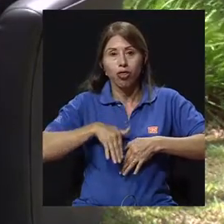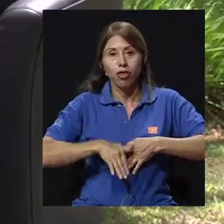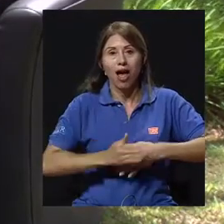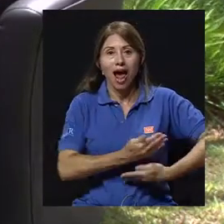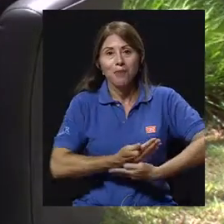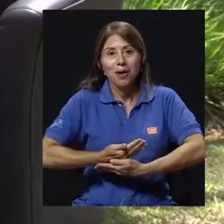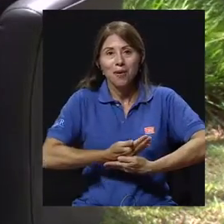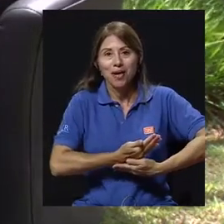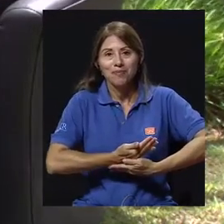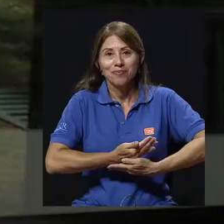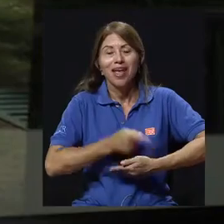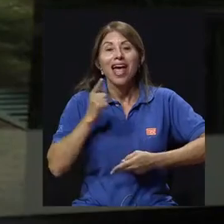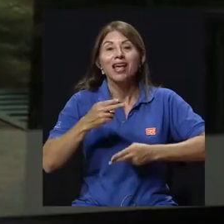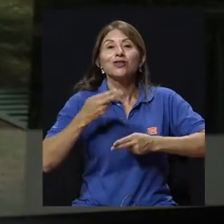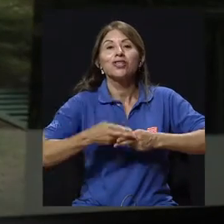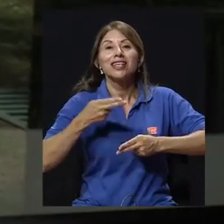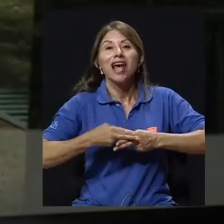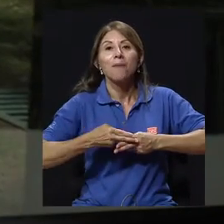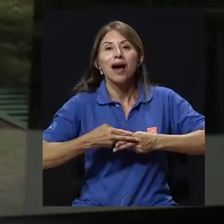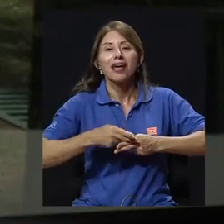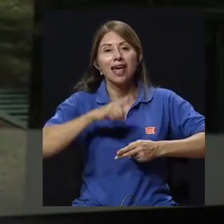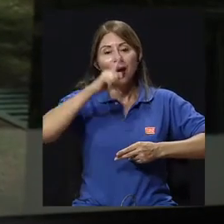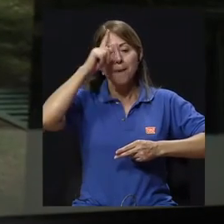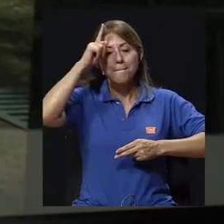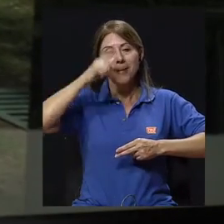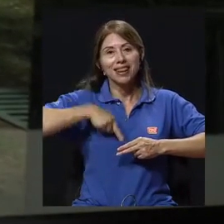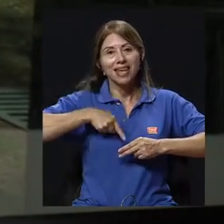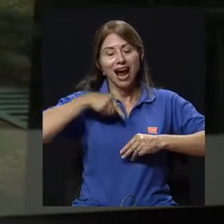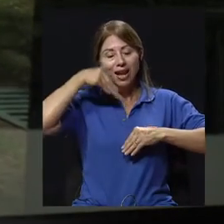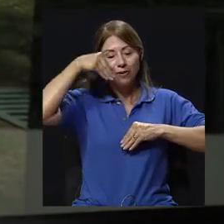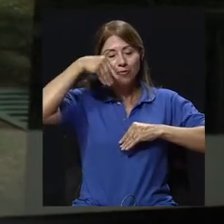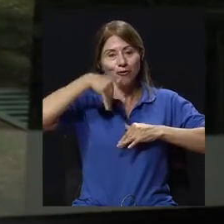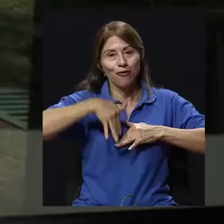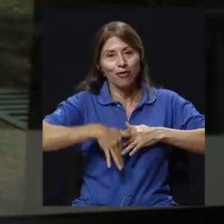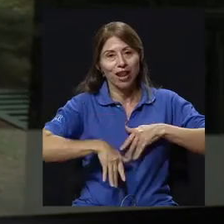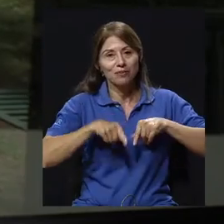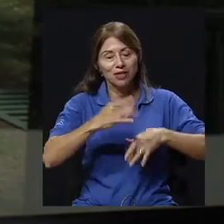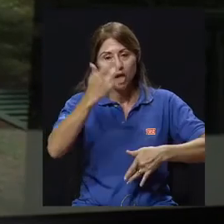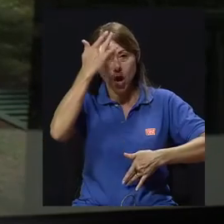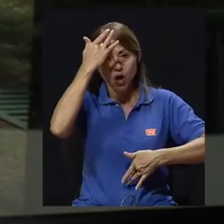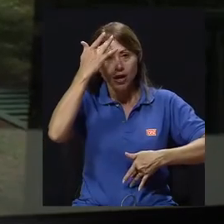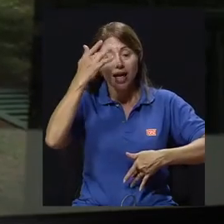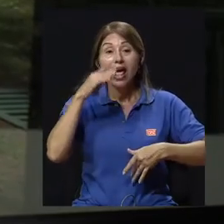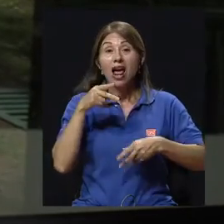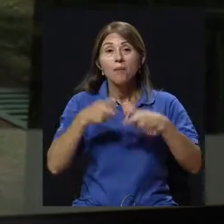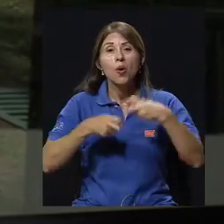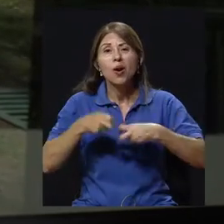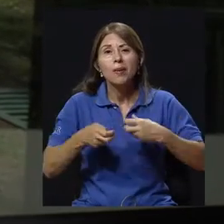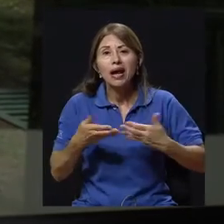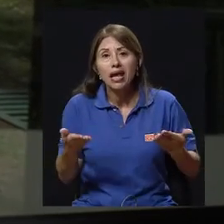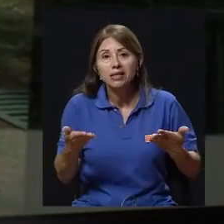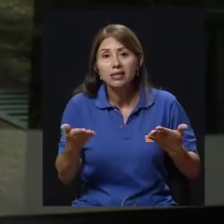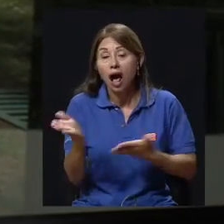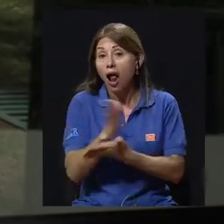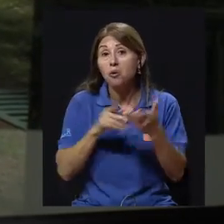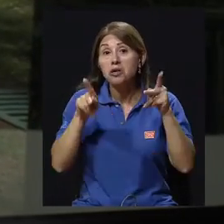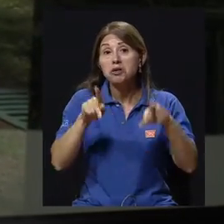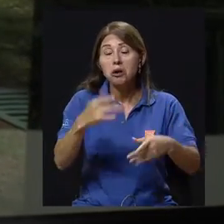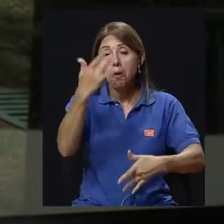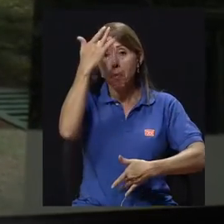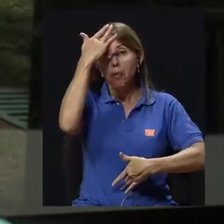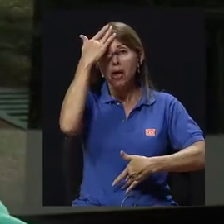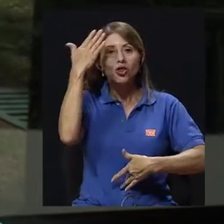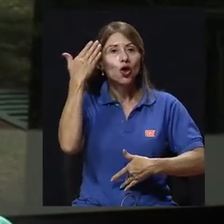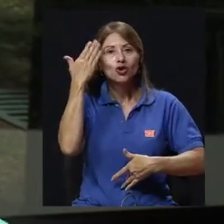transmisión vertical. Y el problema de la hepatitis B es que algunas personas, primero, no saben que la tienen